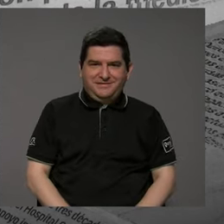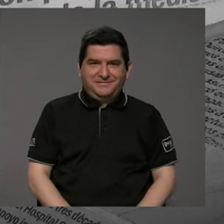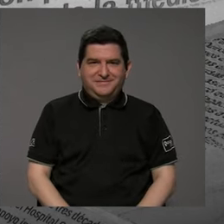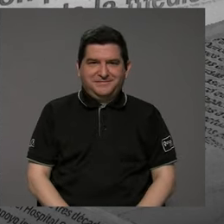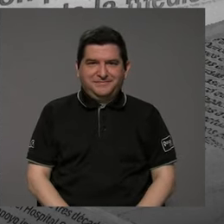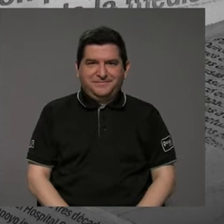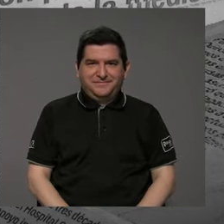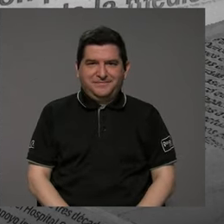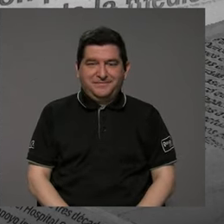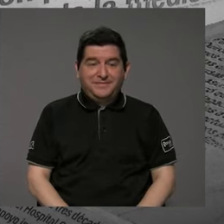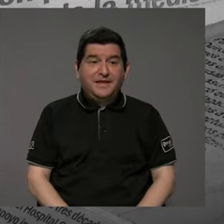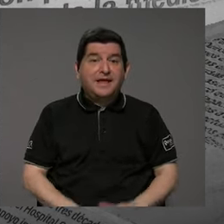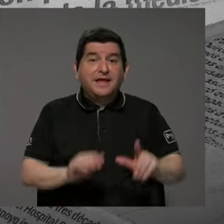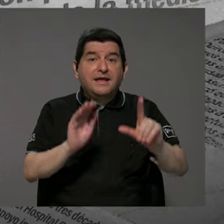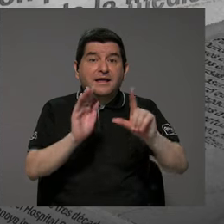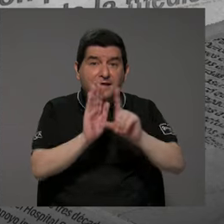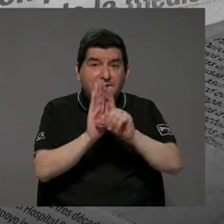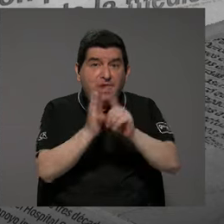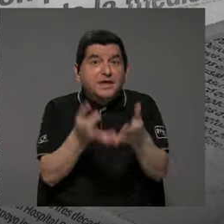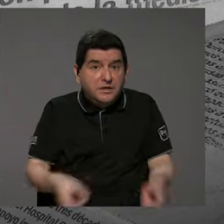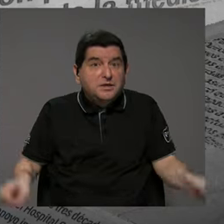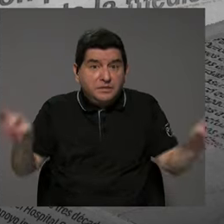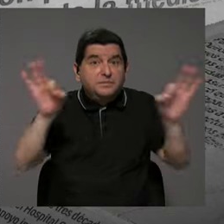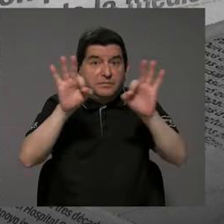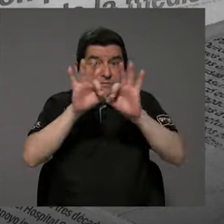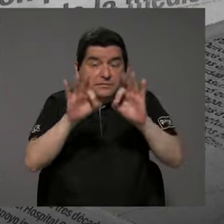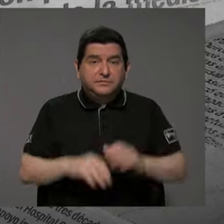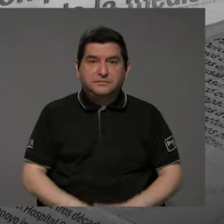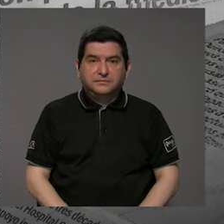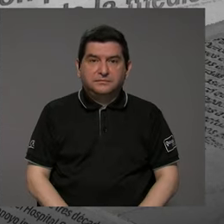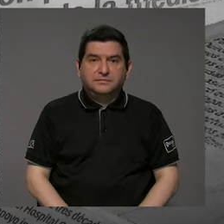2022, y como tal es muy importante, es decir, es como un...